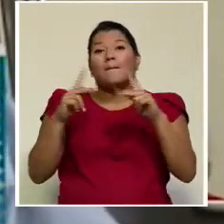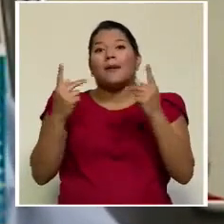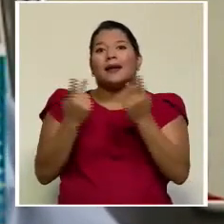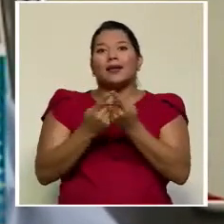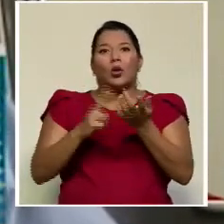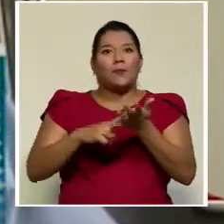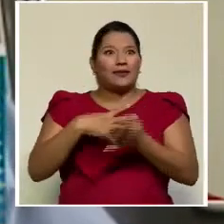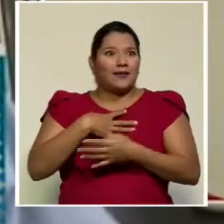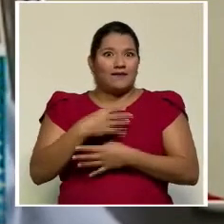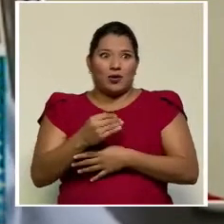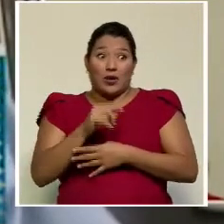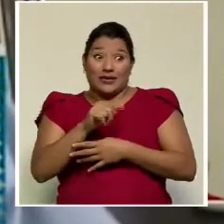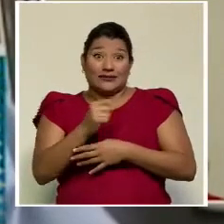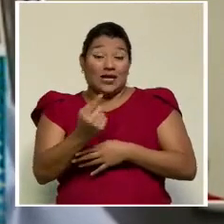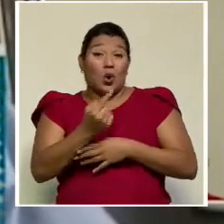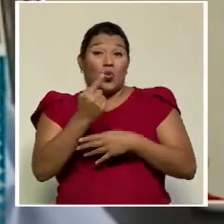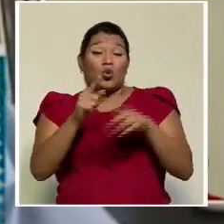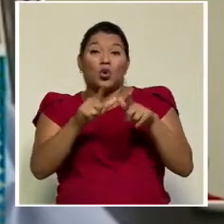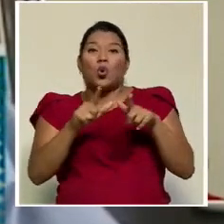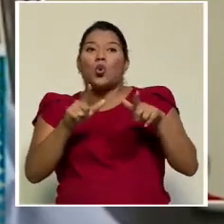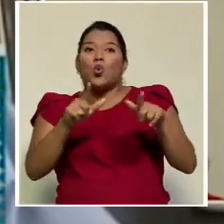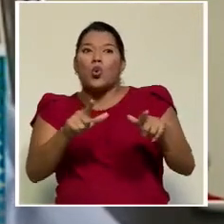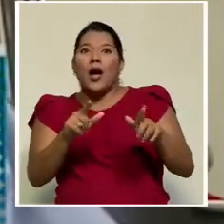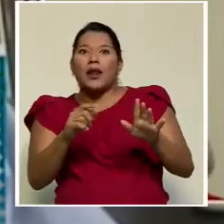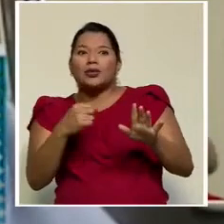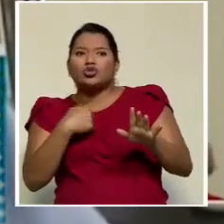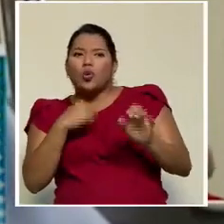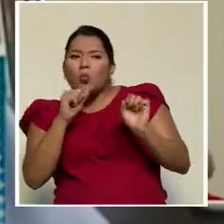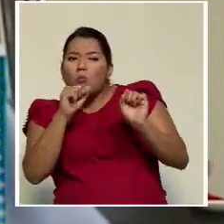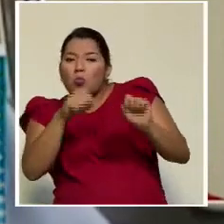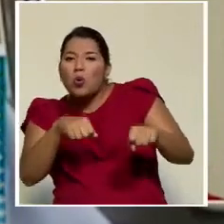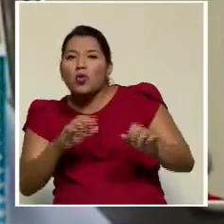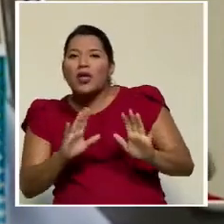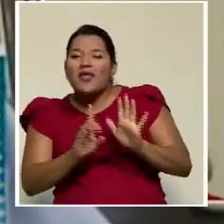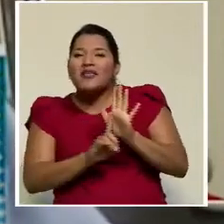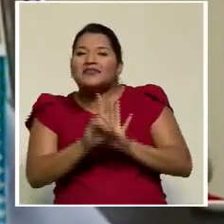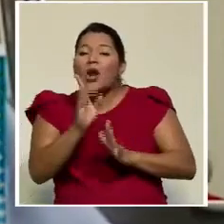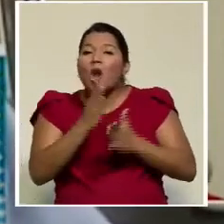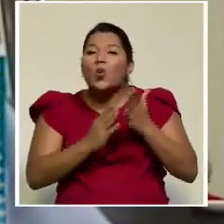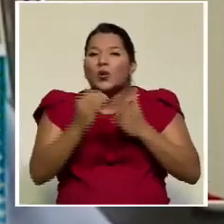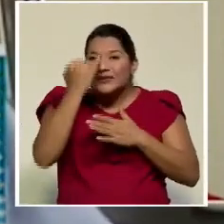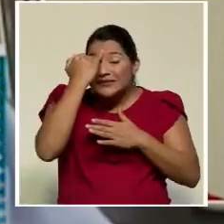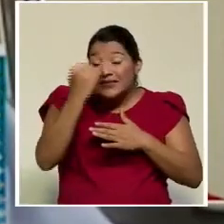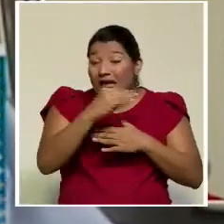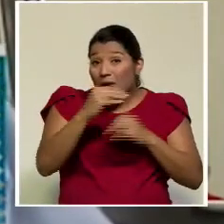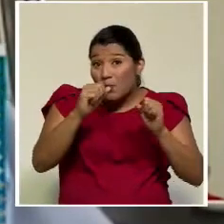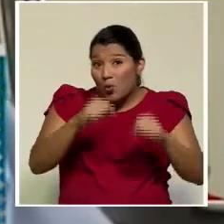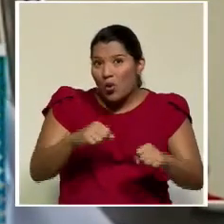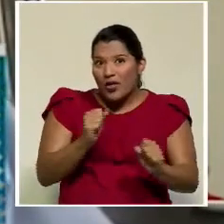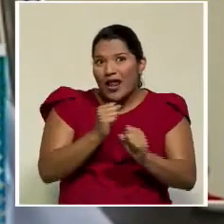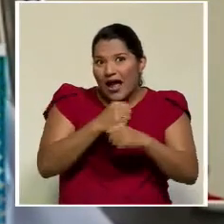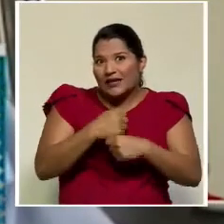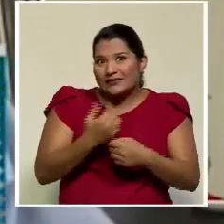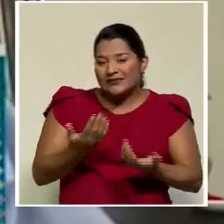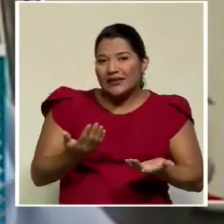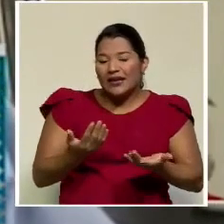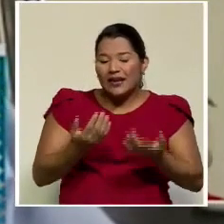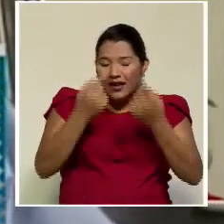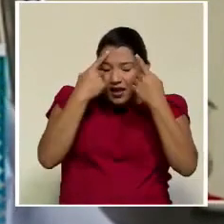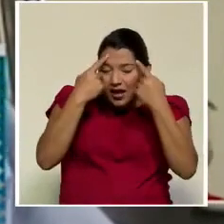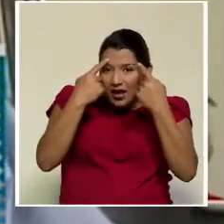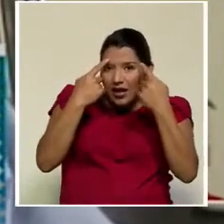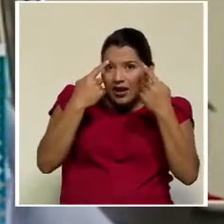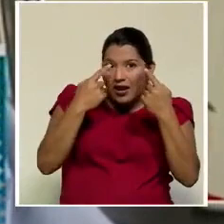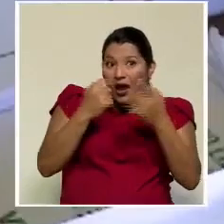que era el único terreno donde había tierra fértil para sembrar algunas semillas y poder hacer que esas semillas germinen y poder